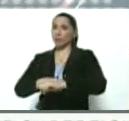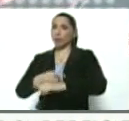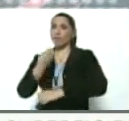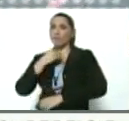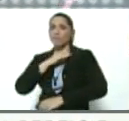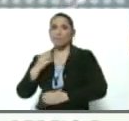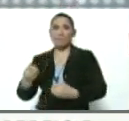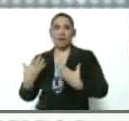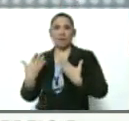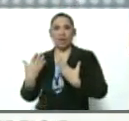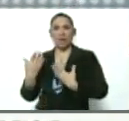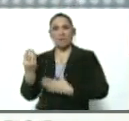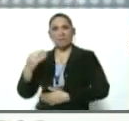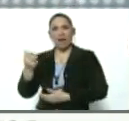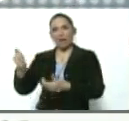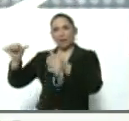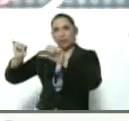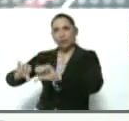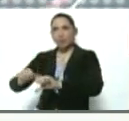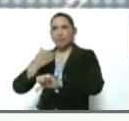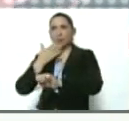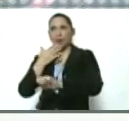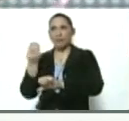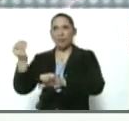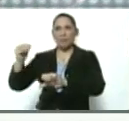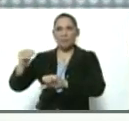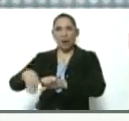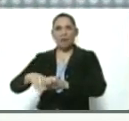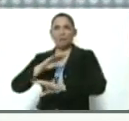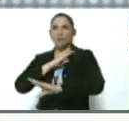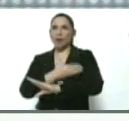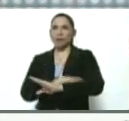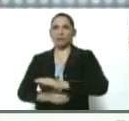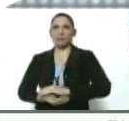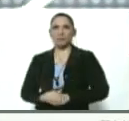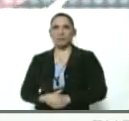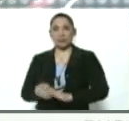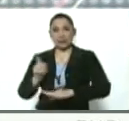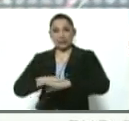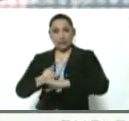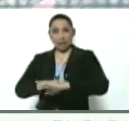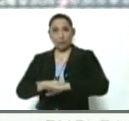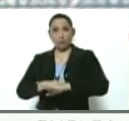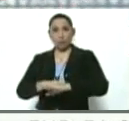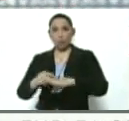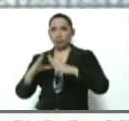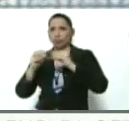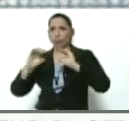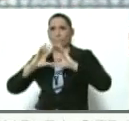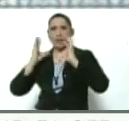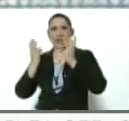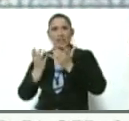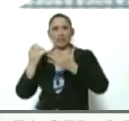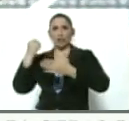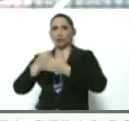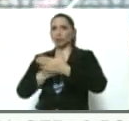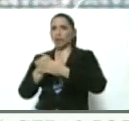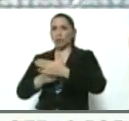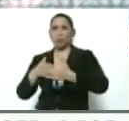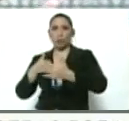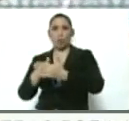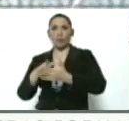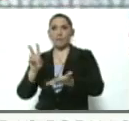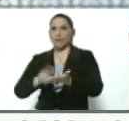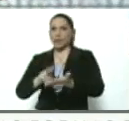hace mucho más ruin y hace mucho más brutal que en tiempos en que todo el planeta está luchando contra un